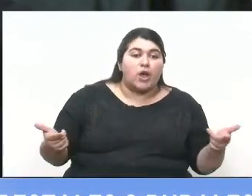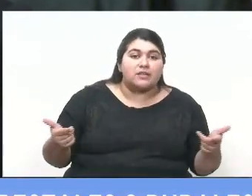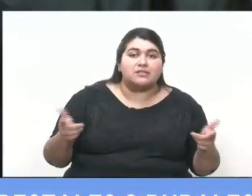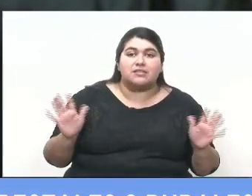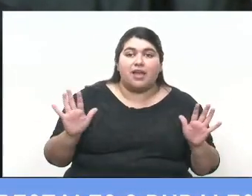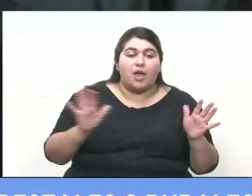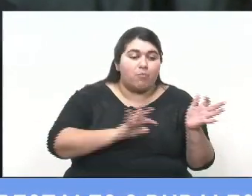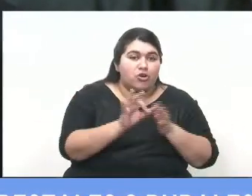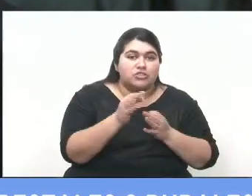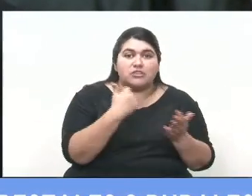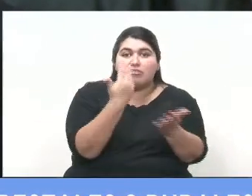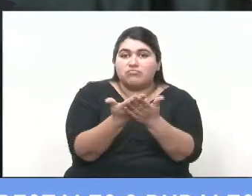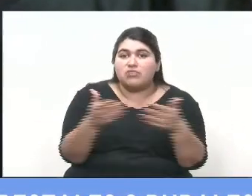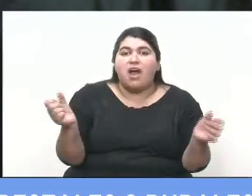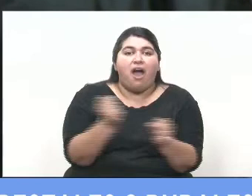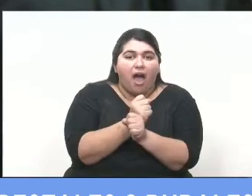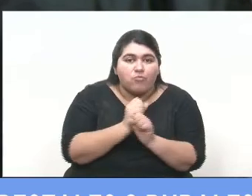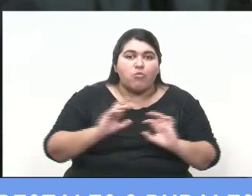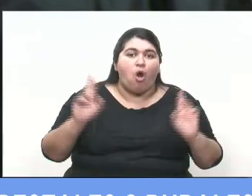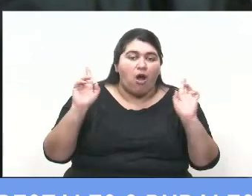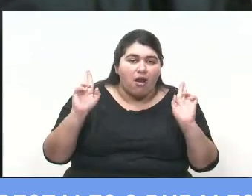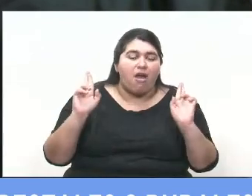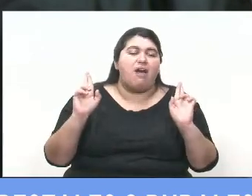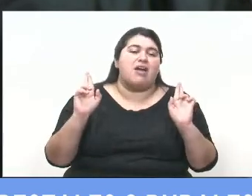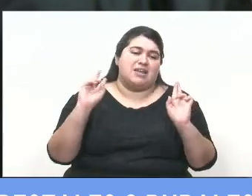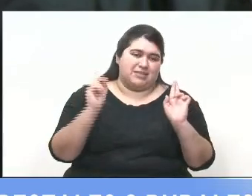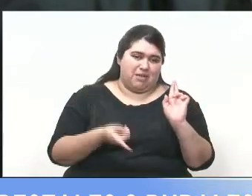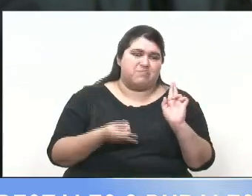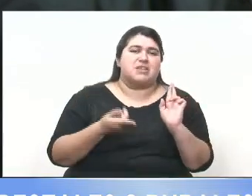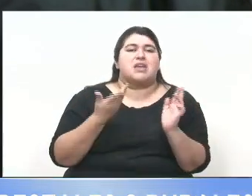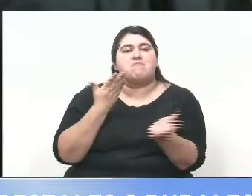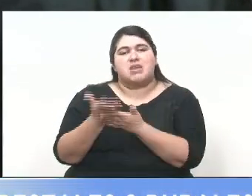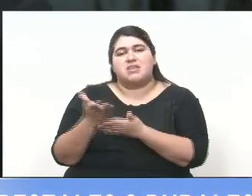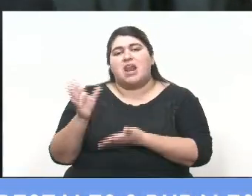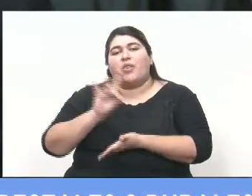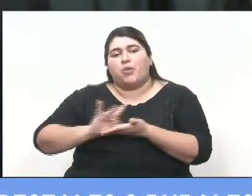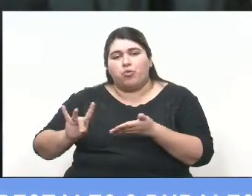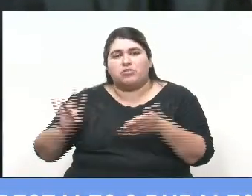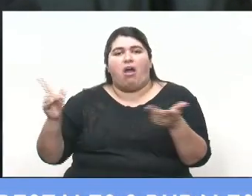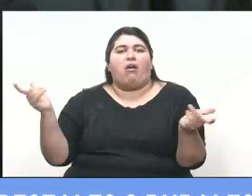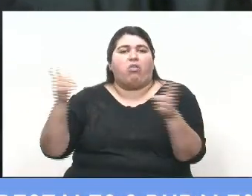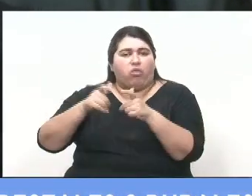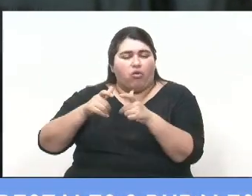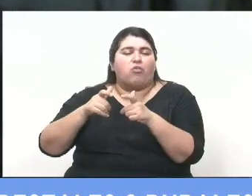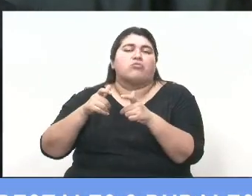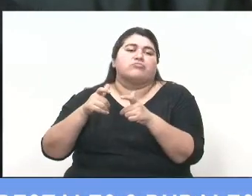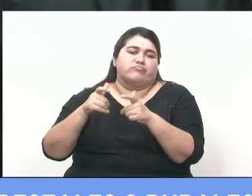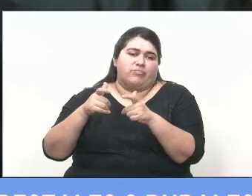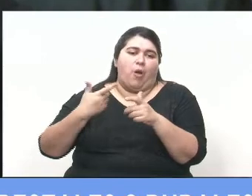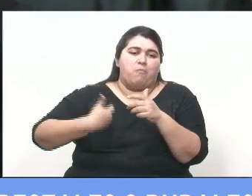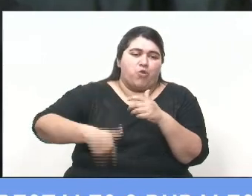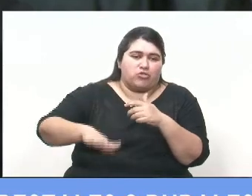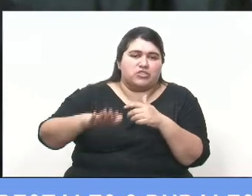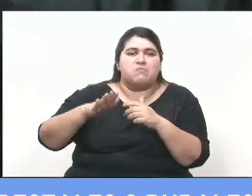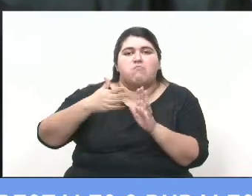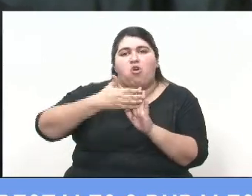ser aprobado, pedirle también el compromiso a la Cámara de Diputados para que no nos encuentre el próximo verano